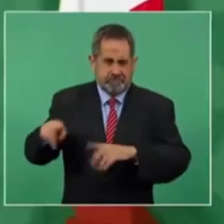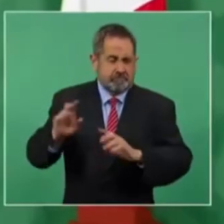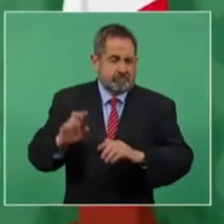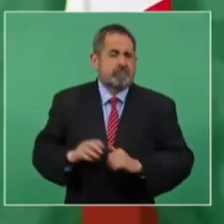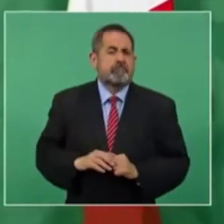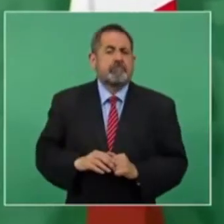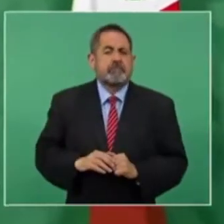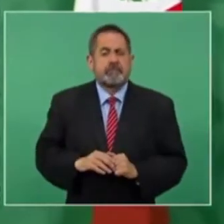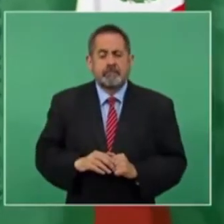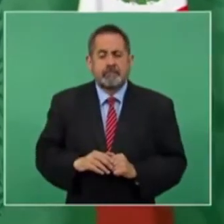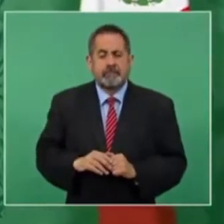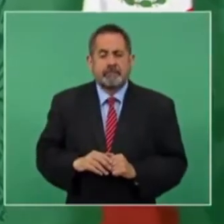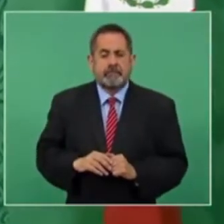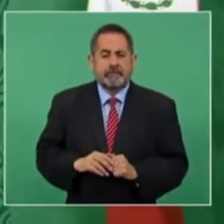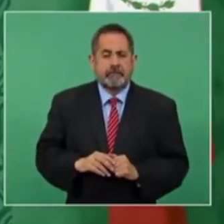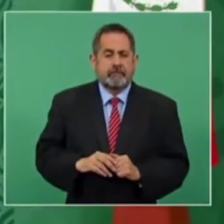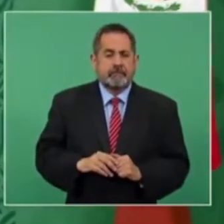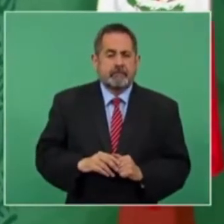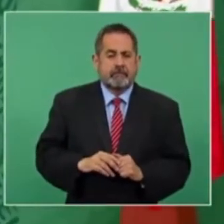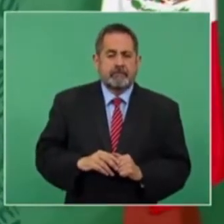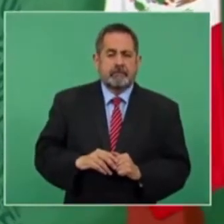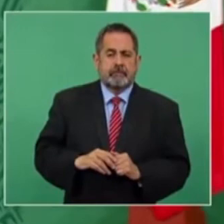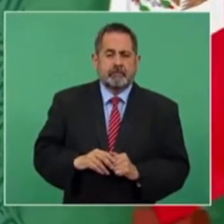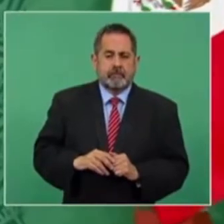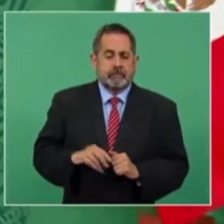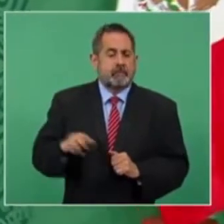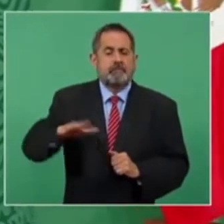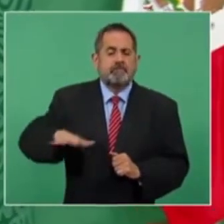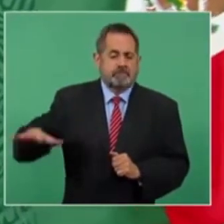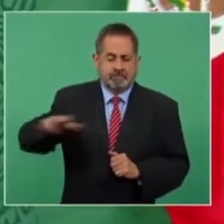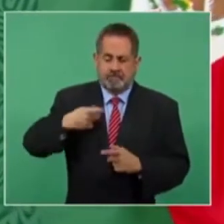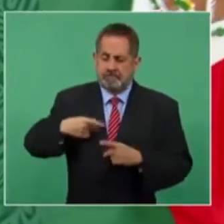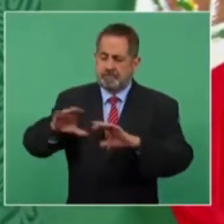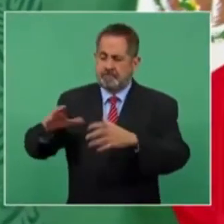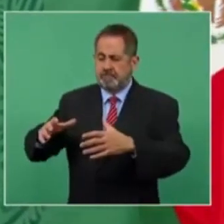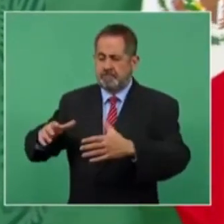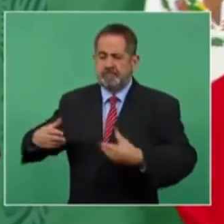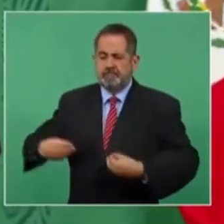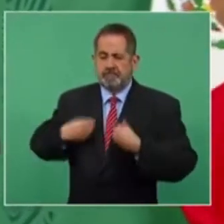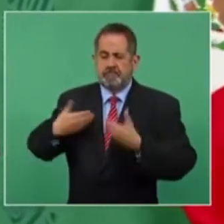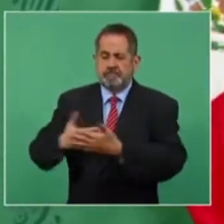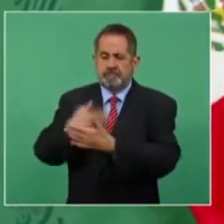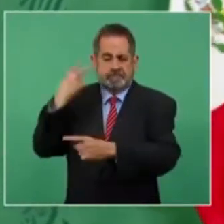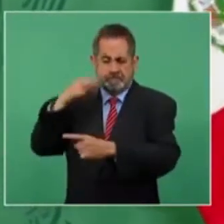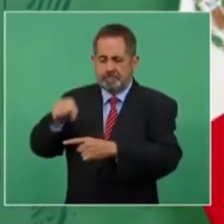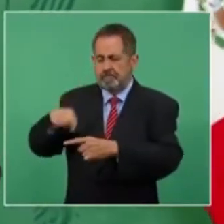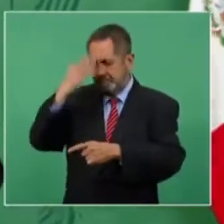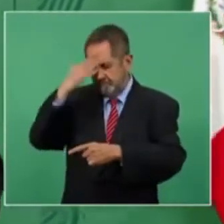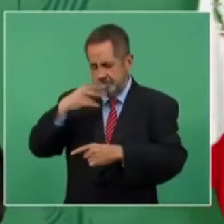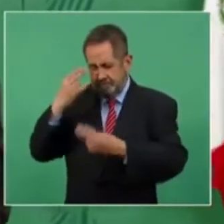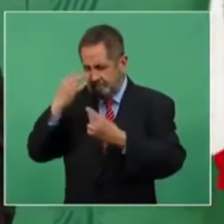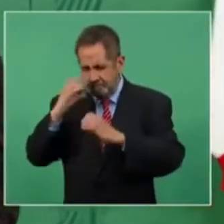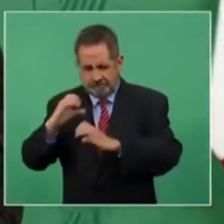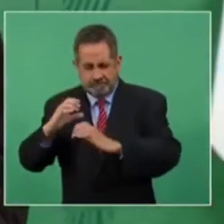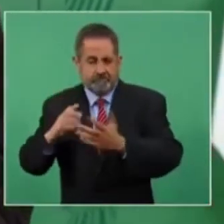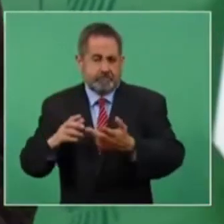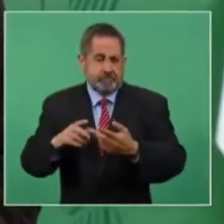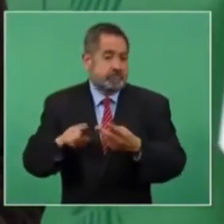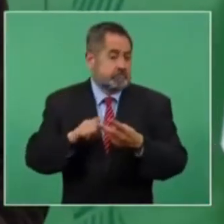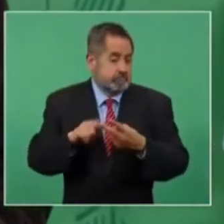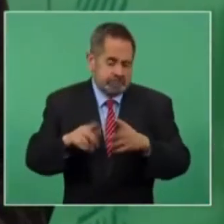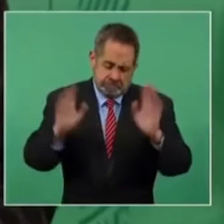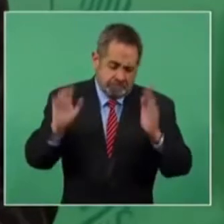del pueblo de Veracruz y lo demás pues que la ley